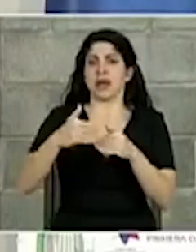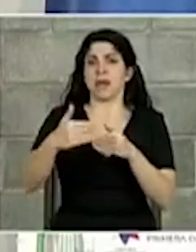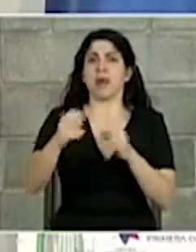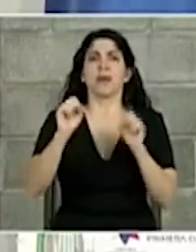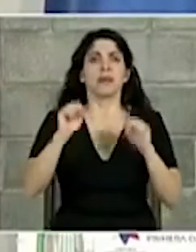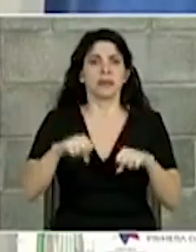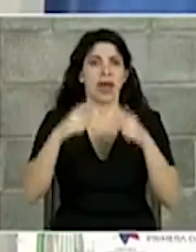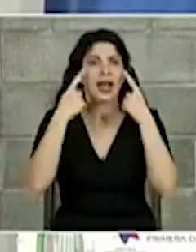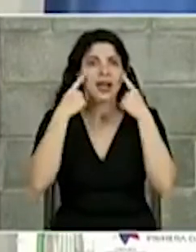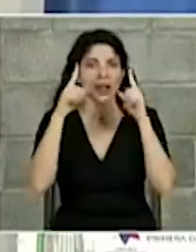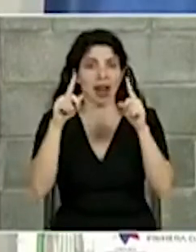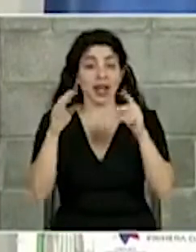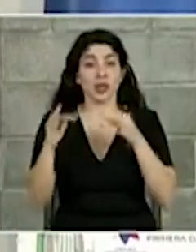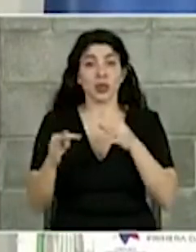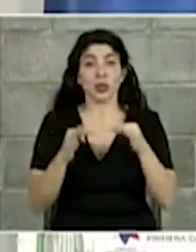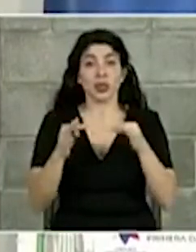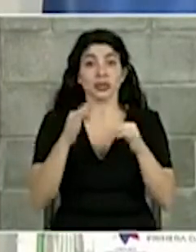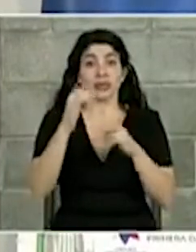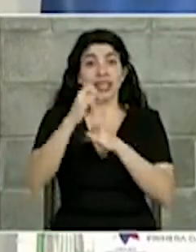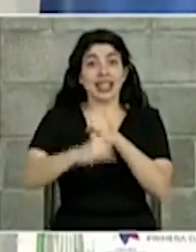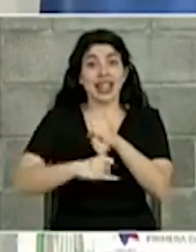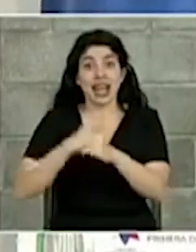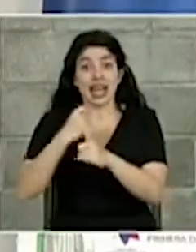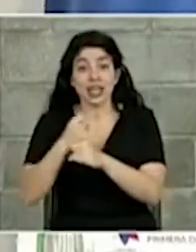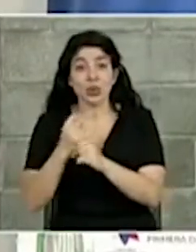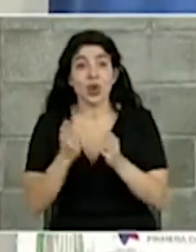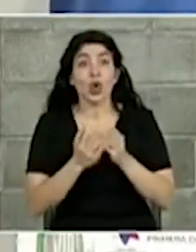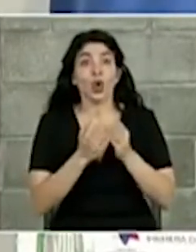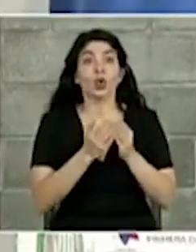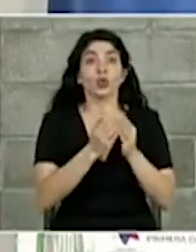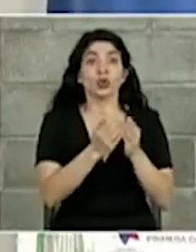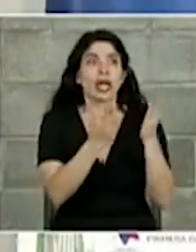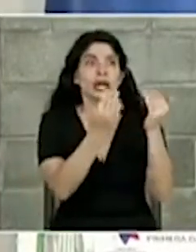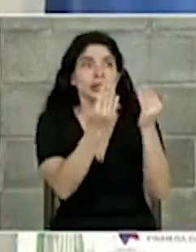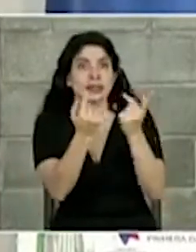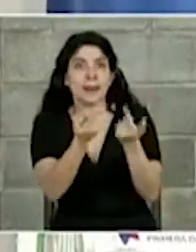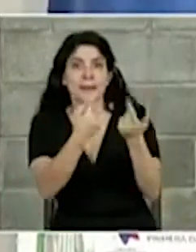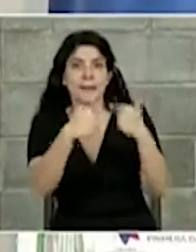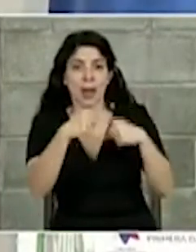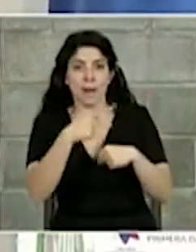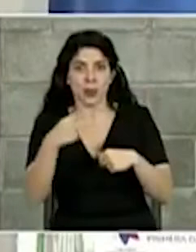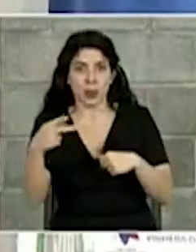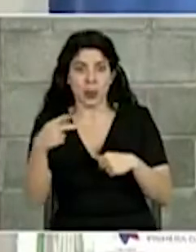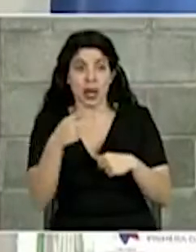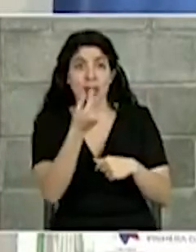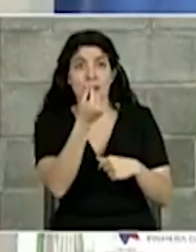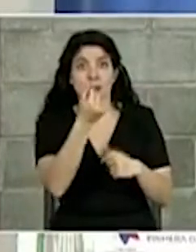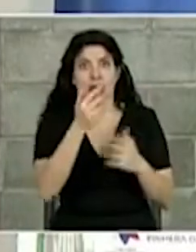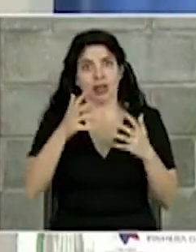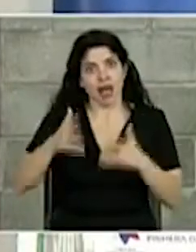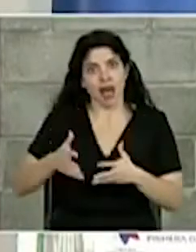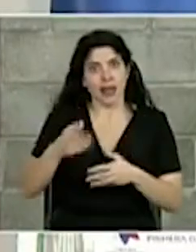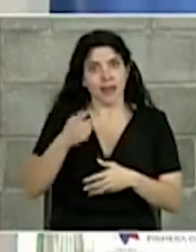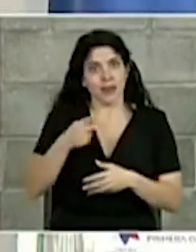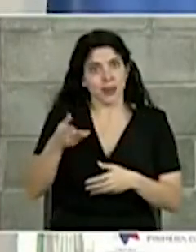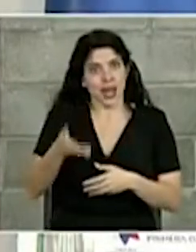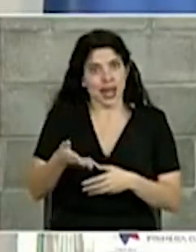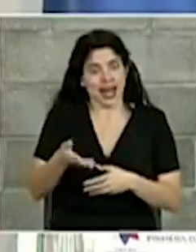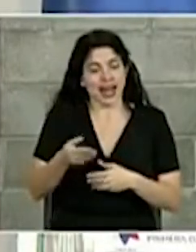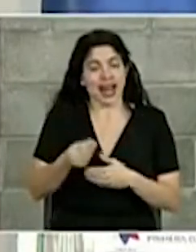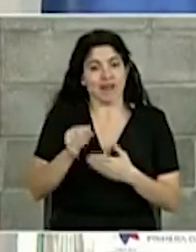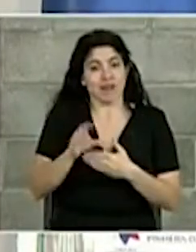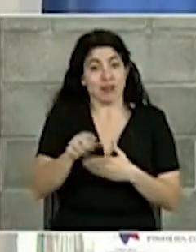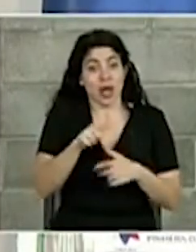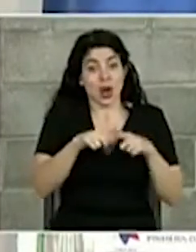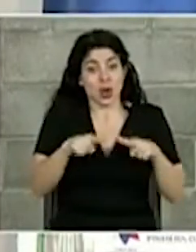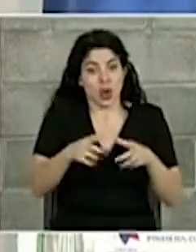lograr que el turismo internacional, que los cruceristas vengan a puntarenas, dejen también aquí divisas en puntarenas y que este